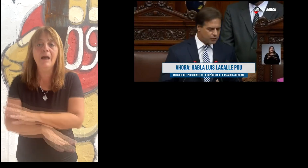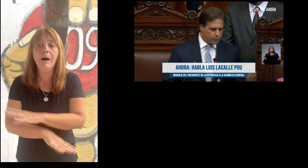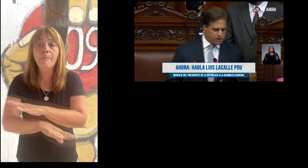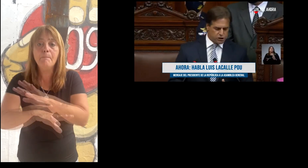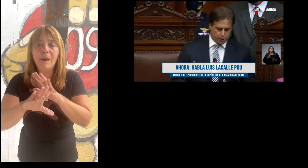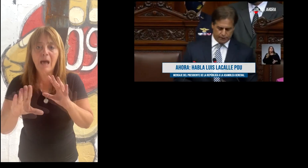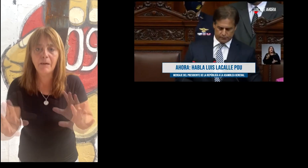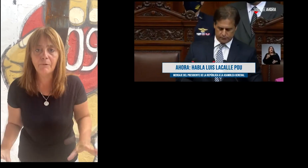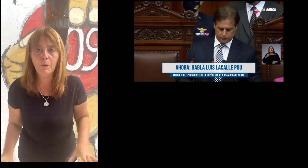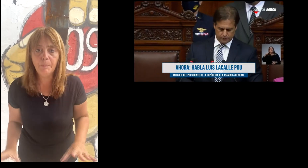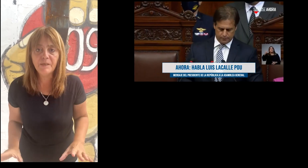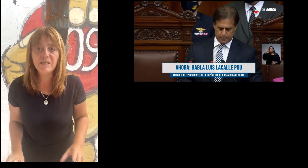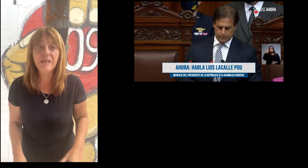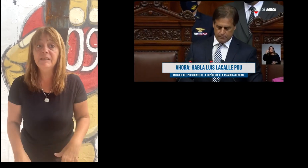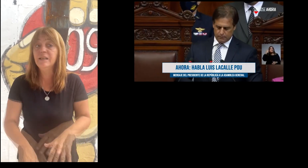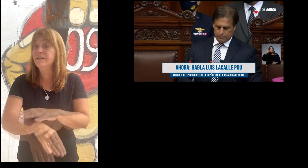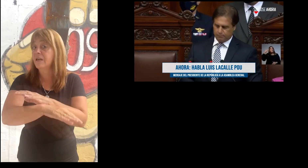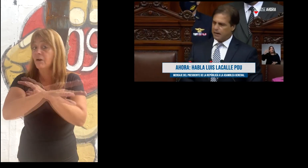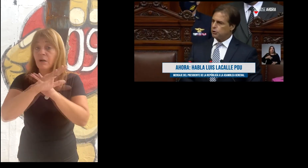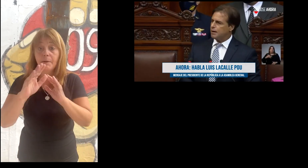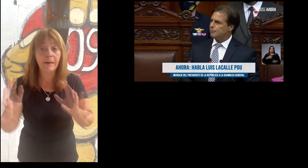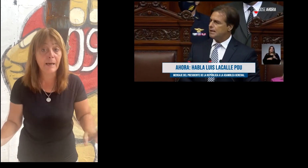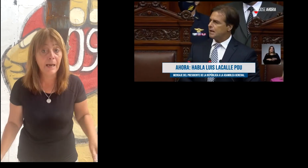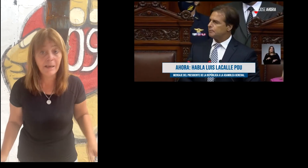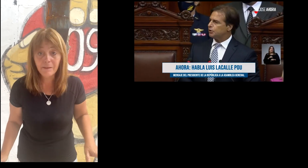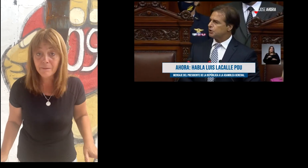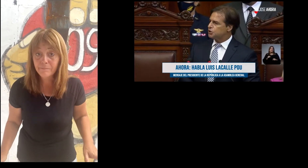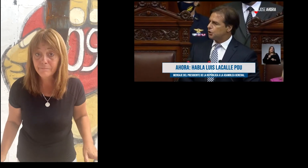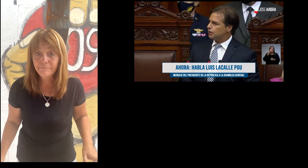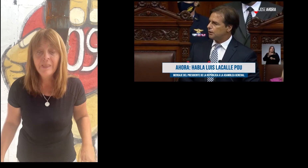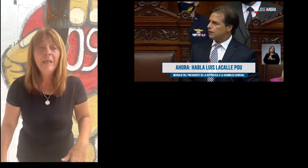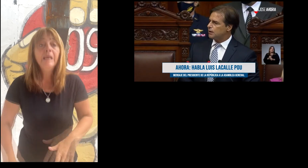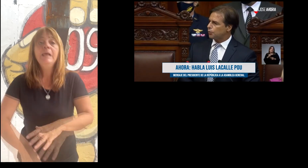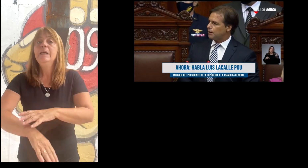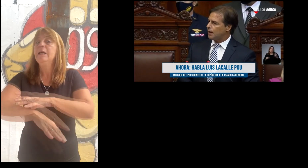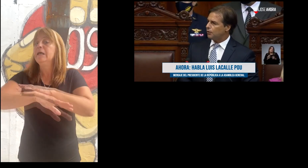jamás sucedieron durante 15 años. Jamás en la vida pasó una cosa de esta.